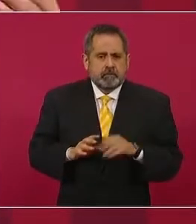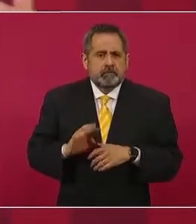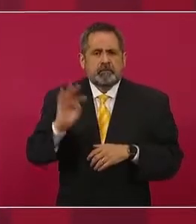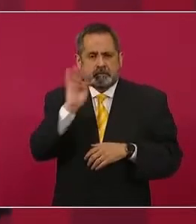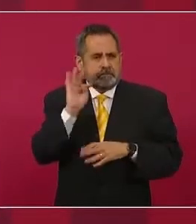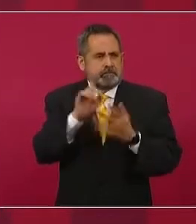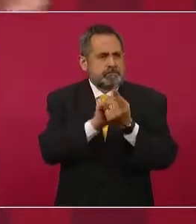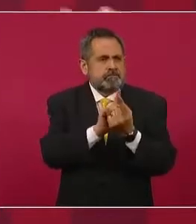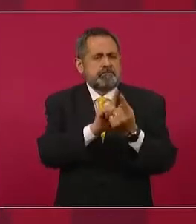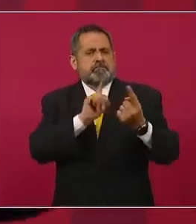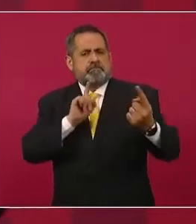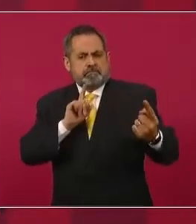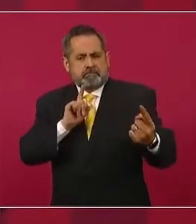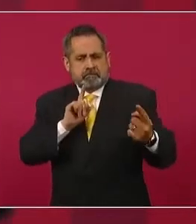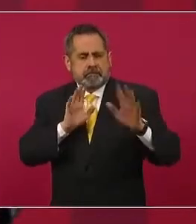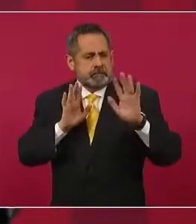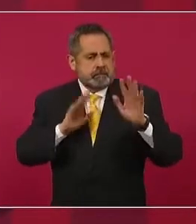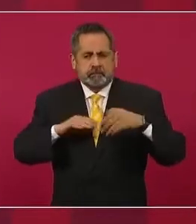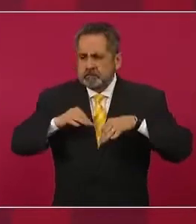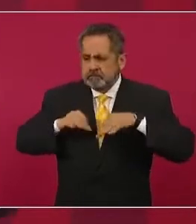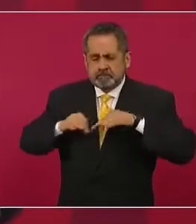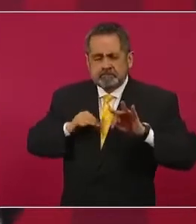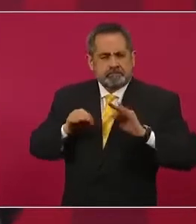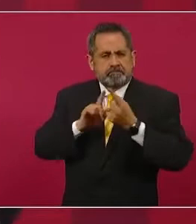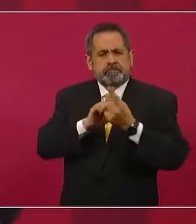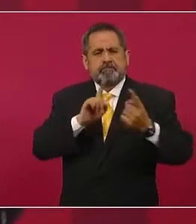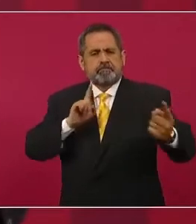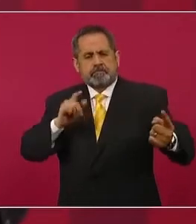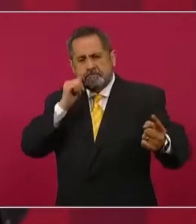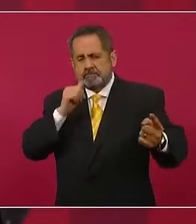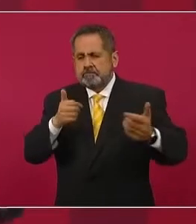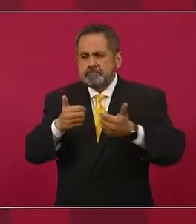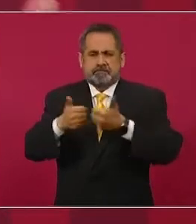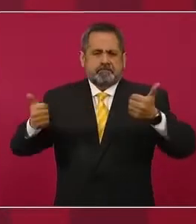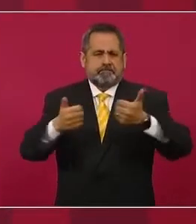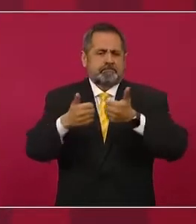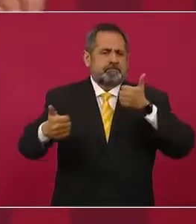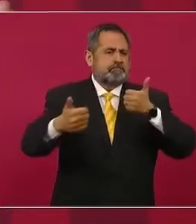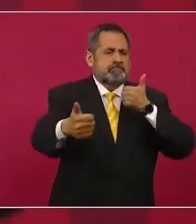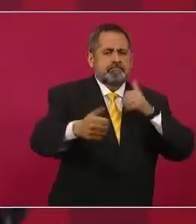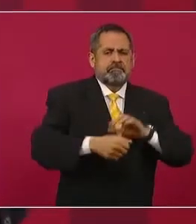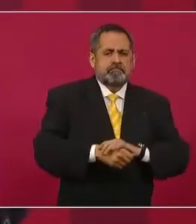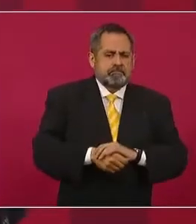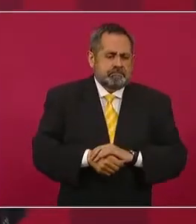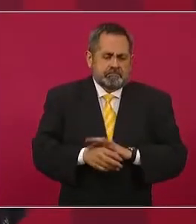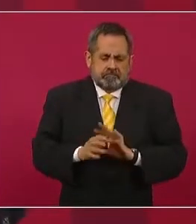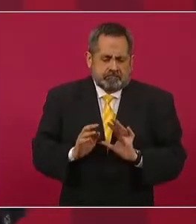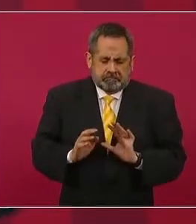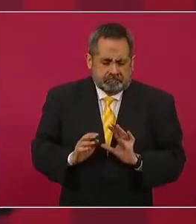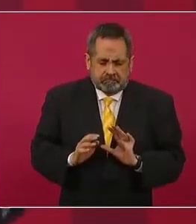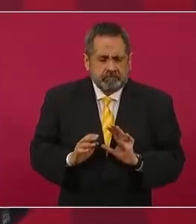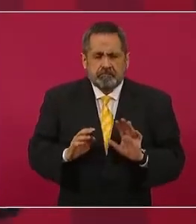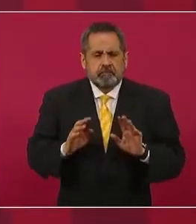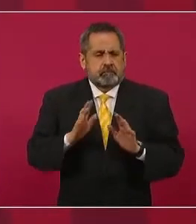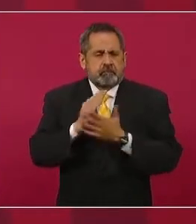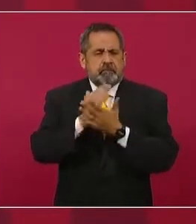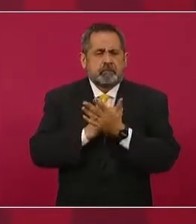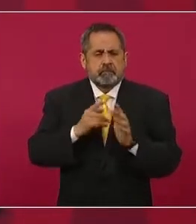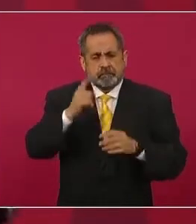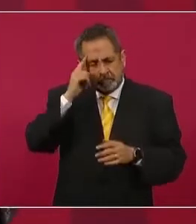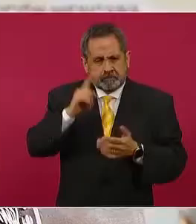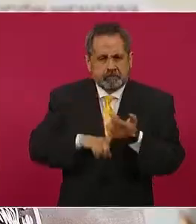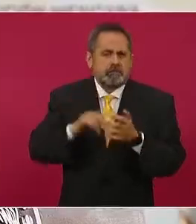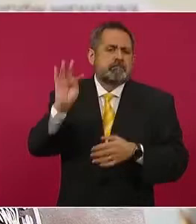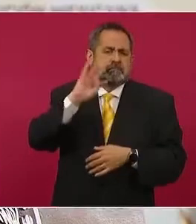conservar o en todas mis actividades conservo la sana distancia en las medidas preventivas, pero no